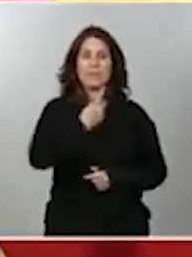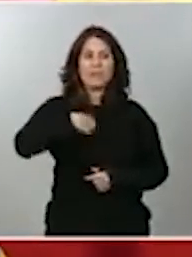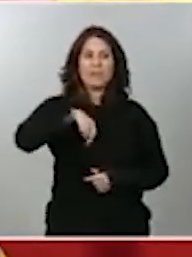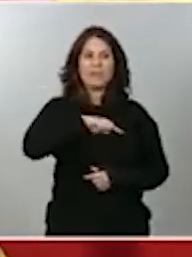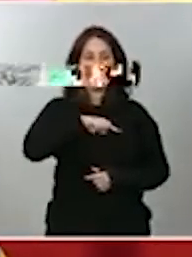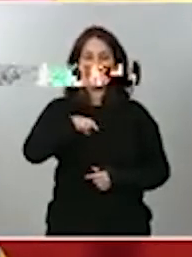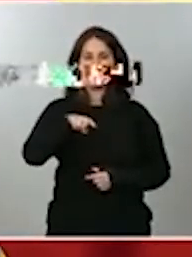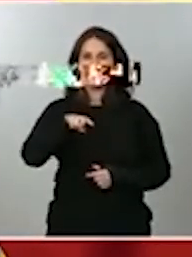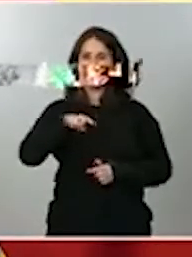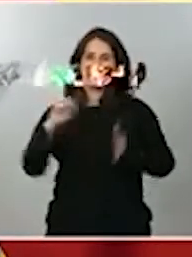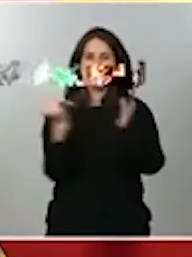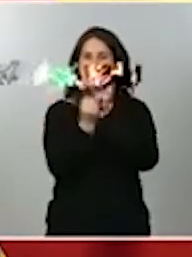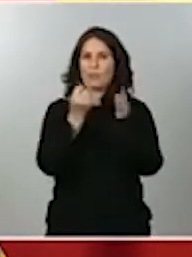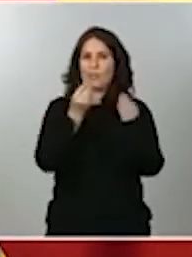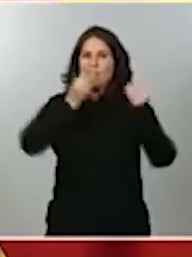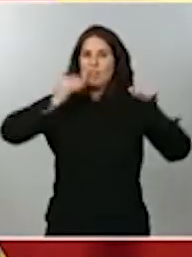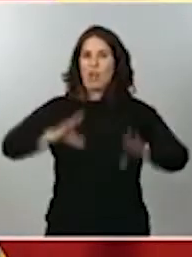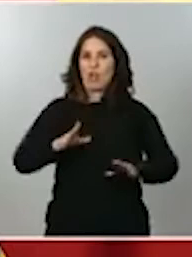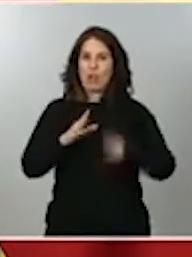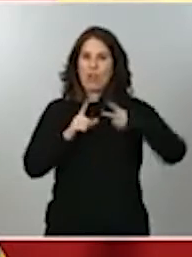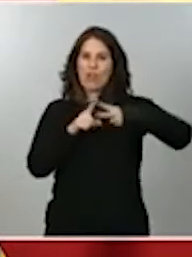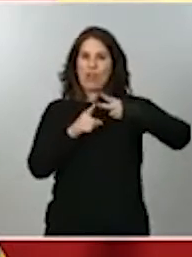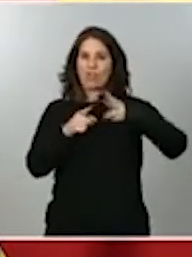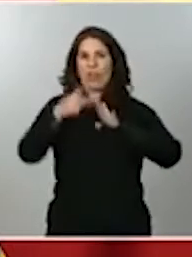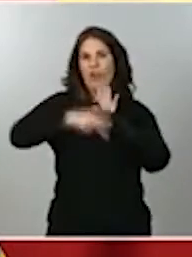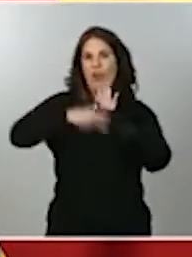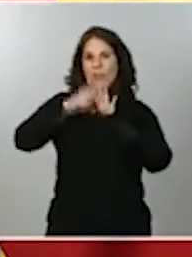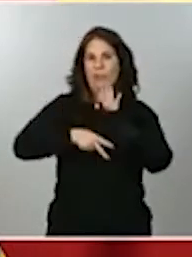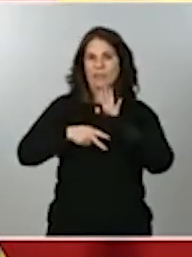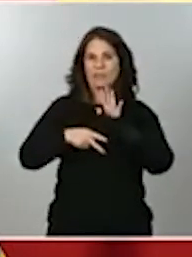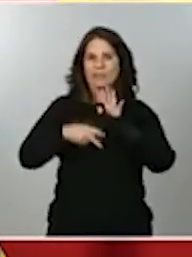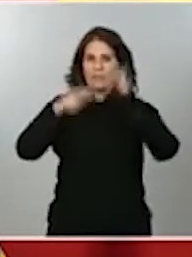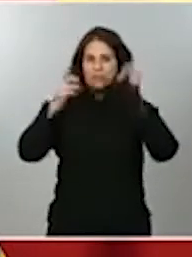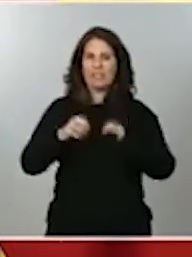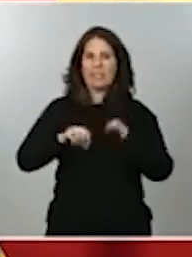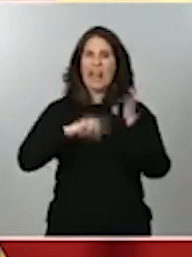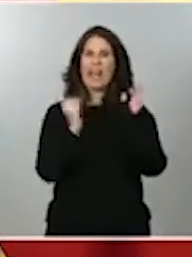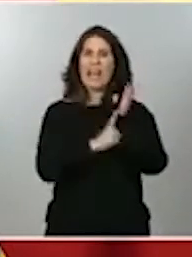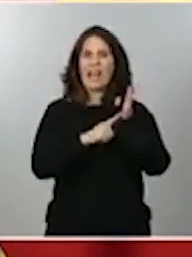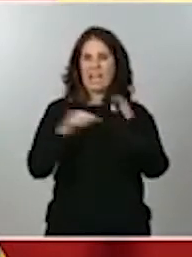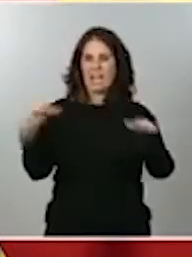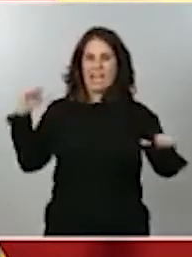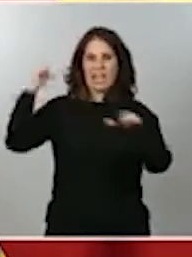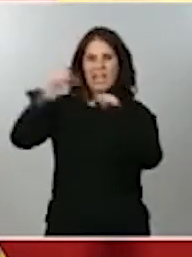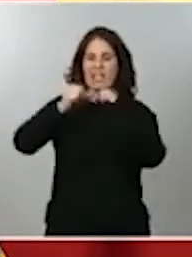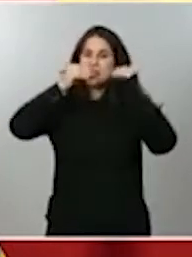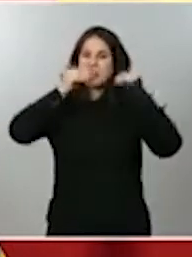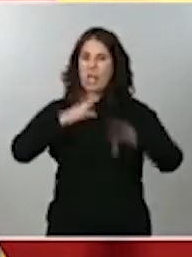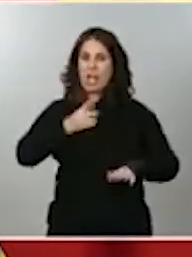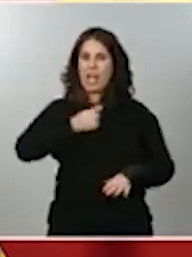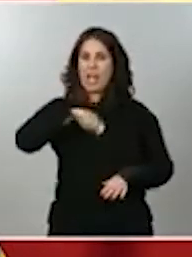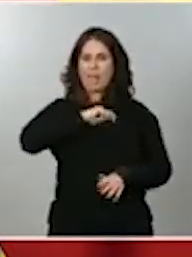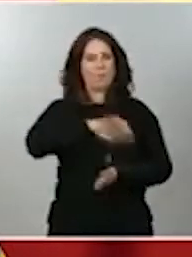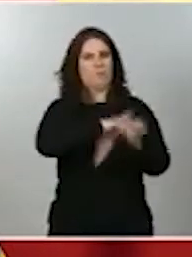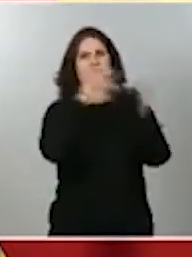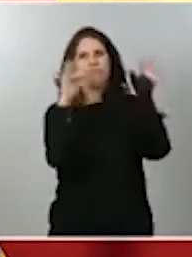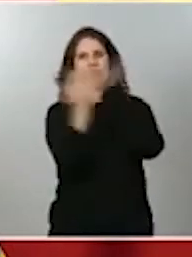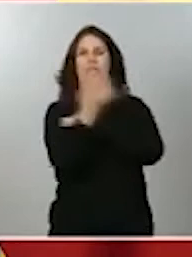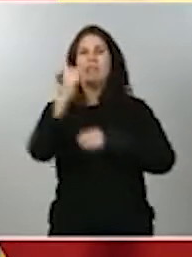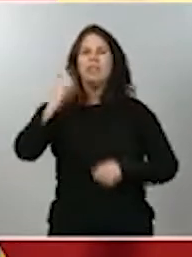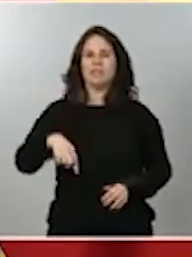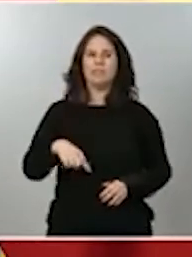con dos normas que van a cambiar la faciana legislativa de nuestro país. Y, si me permiten también, que nos van a colocar en